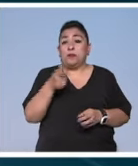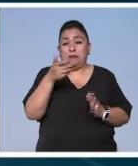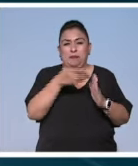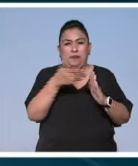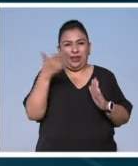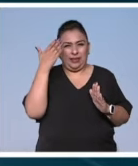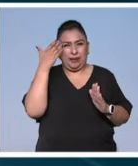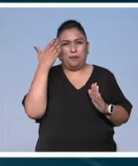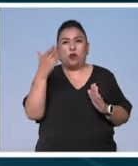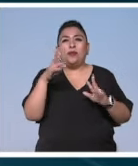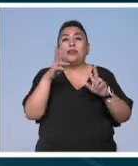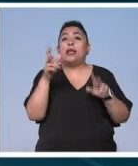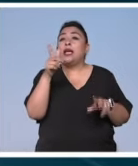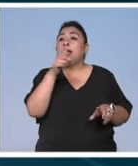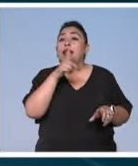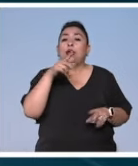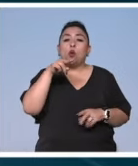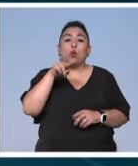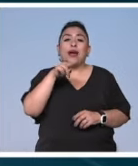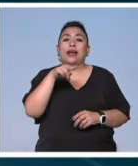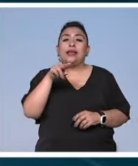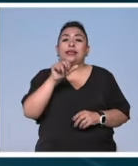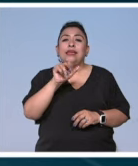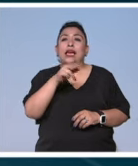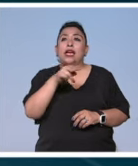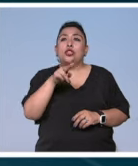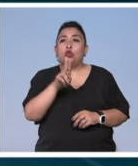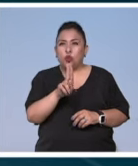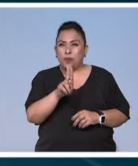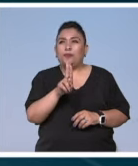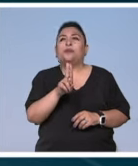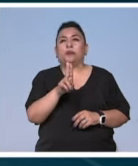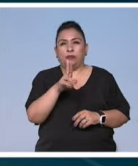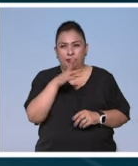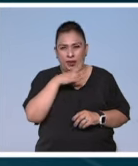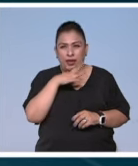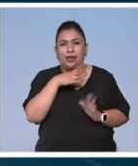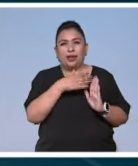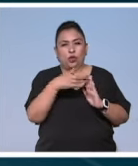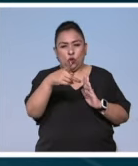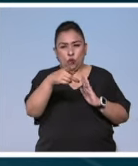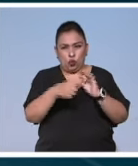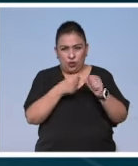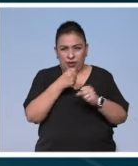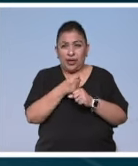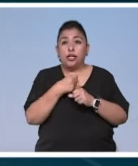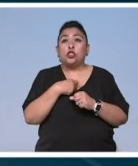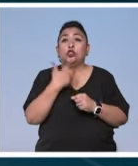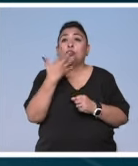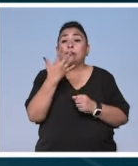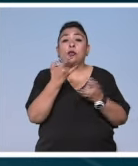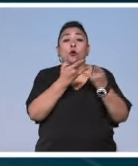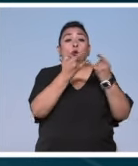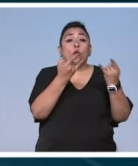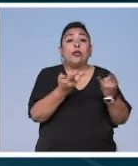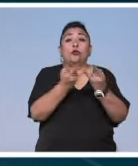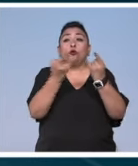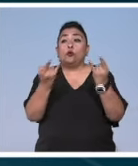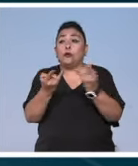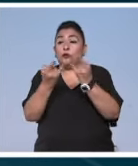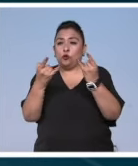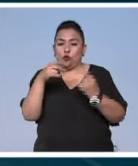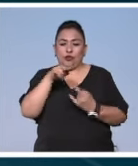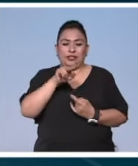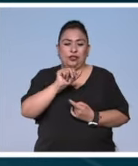temporada es sobre la lengua ñañú entonces vamos a tener durante este año cinco cuentos en ñañú